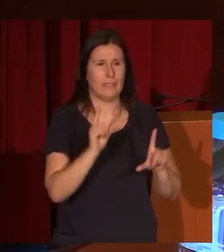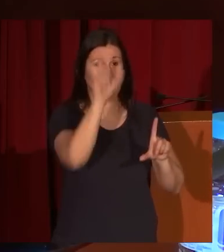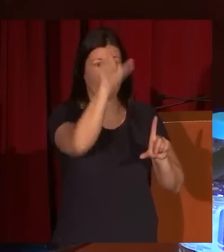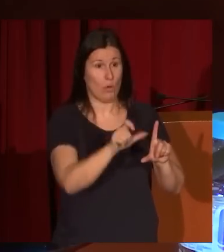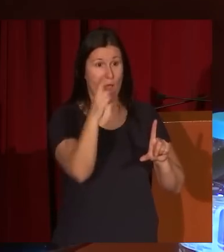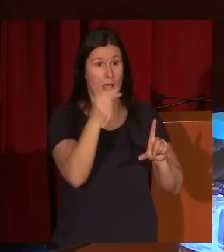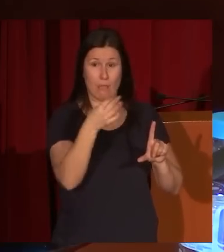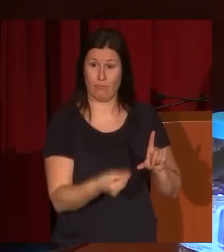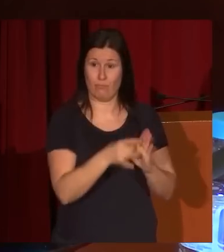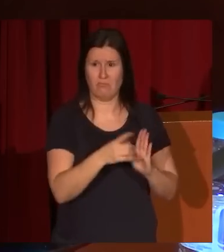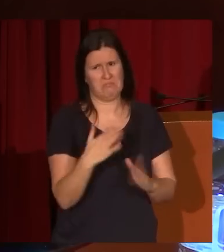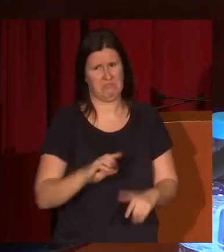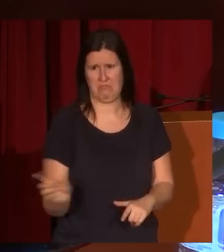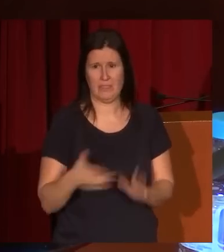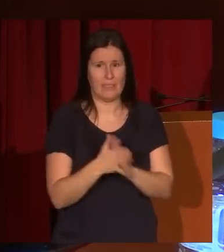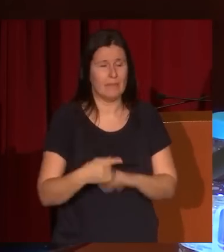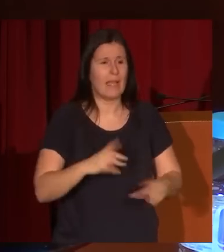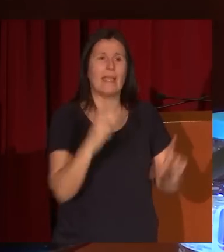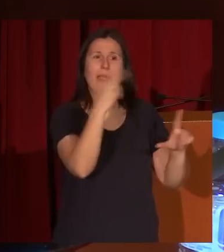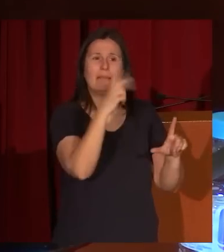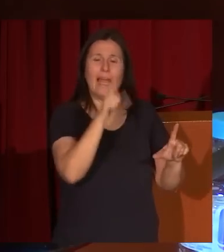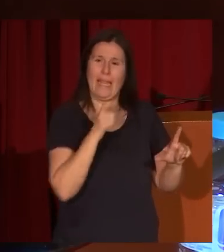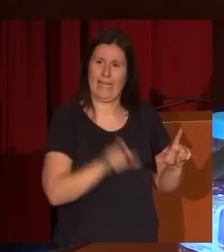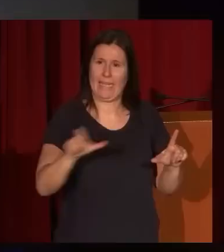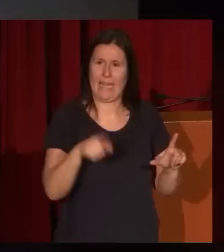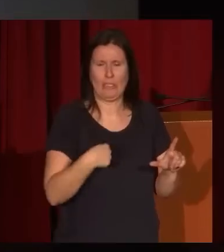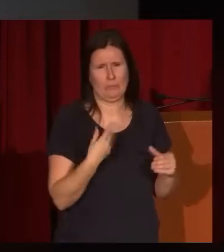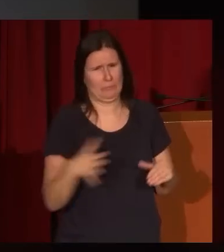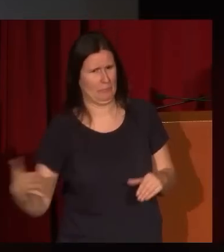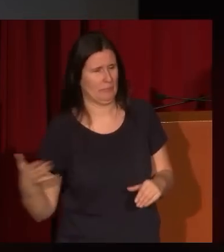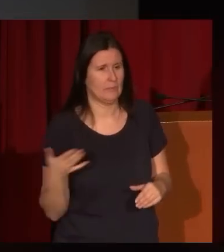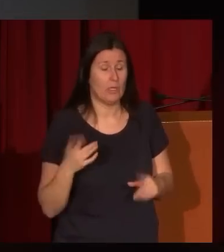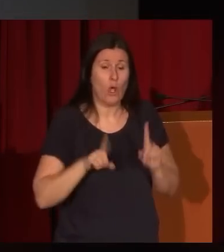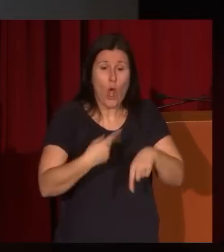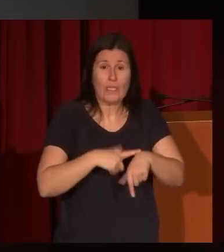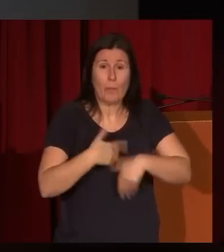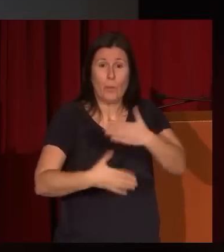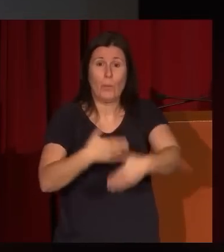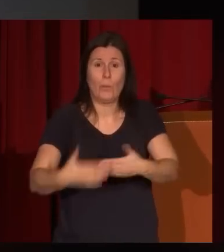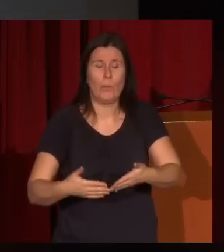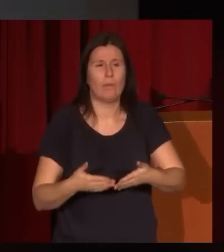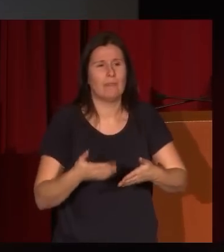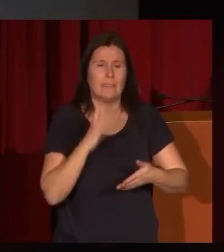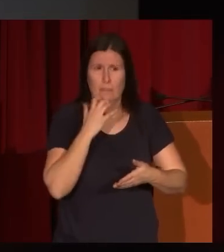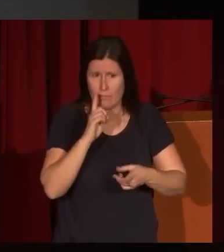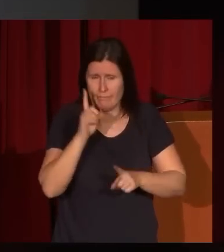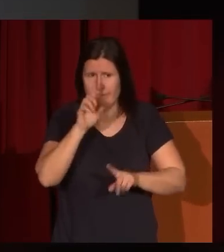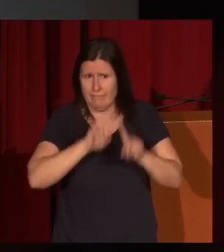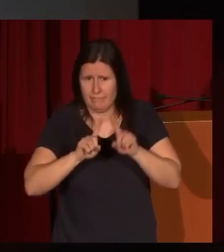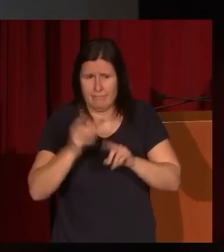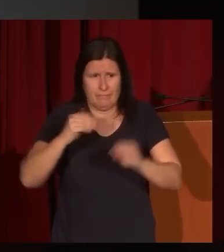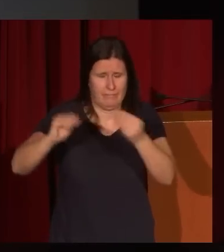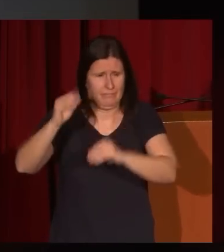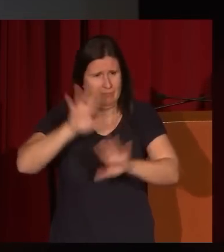delata ostensiblemente. Es decir, es un mal retratista. El tiempo acabará posando, si es que no lo complica más, las ardas